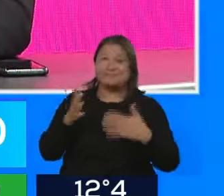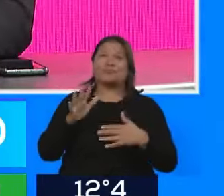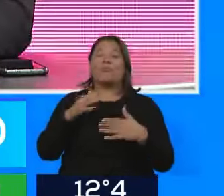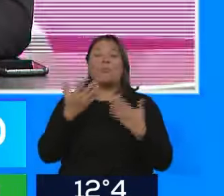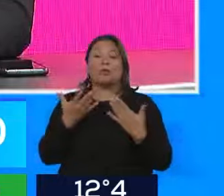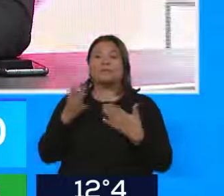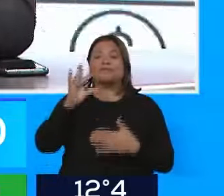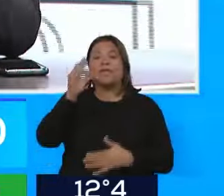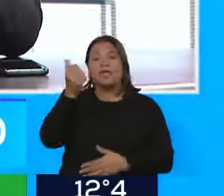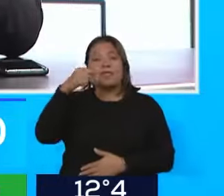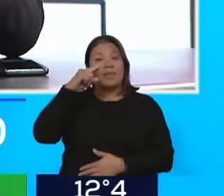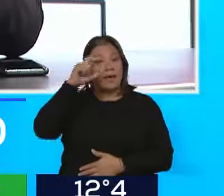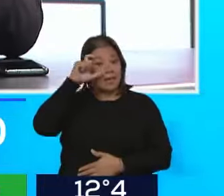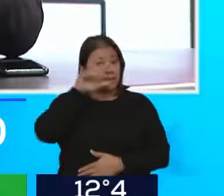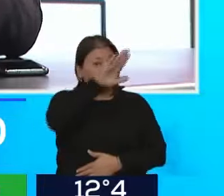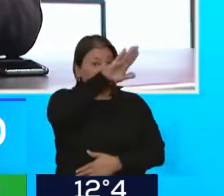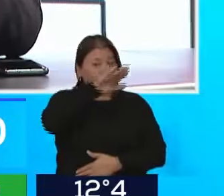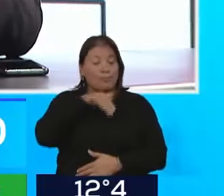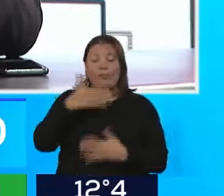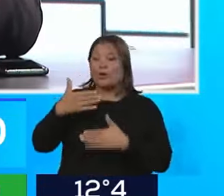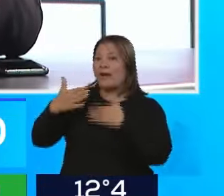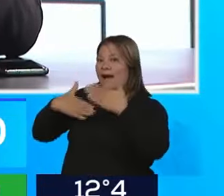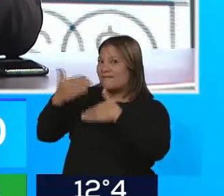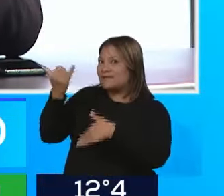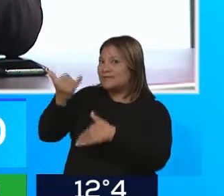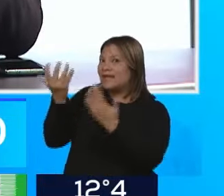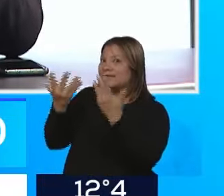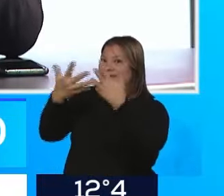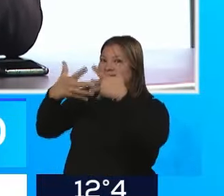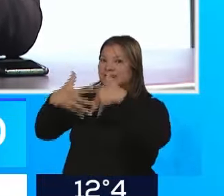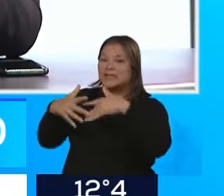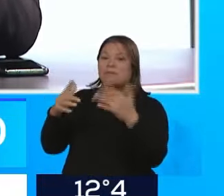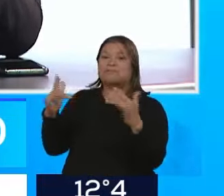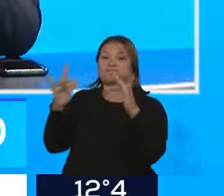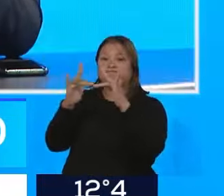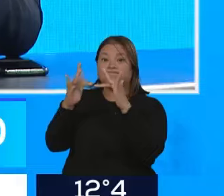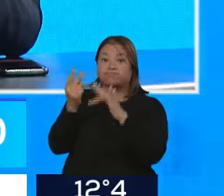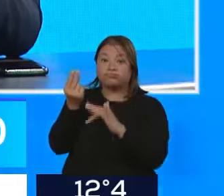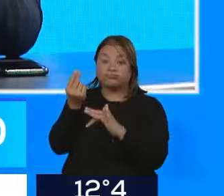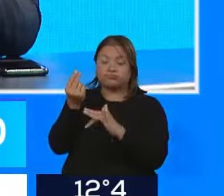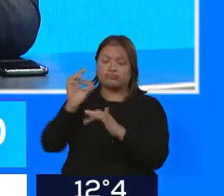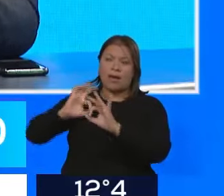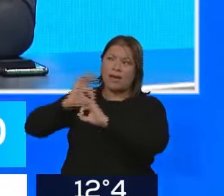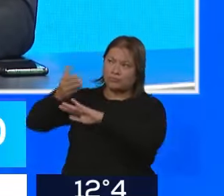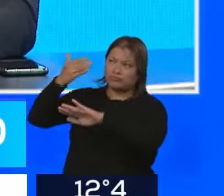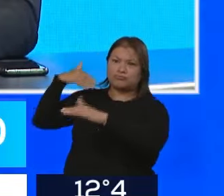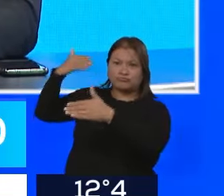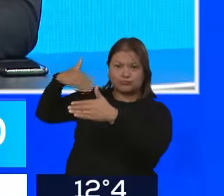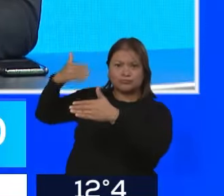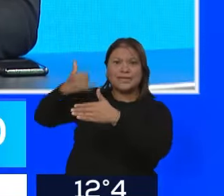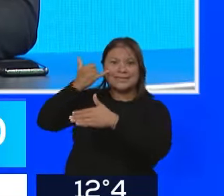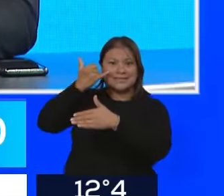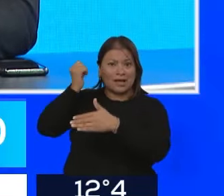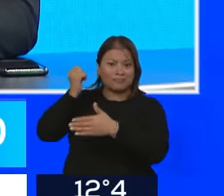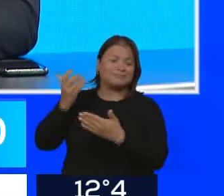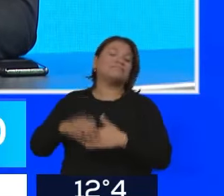sistema que venimos utilizando desde hace un tiempo, algunos años, pero que ha requerido o está requiriendo un poco más de